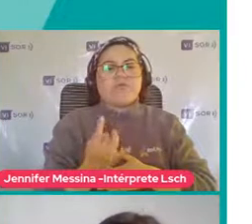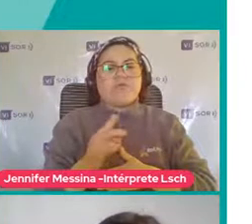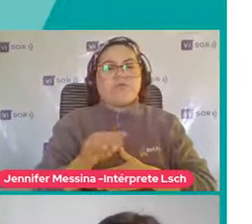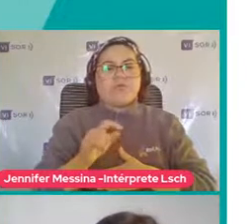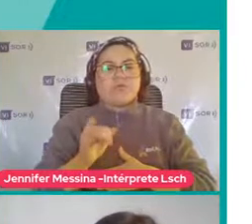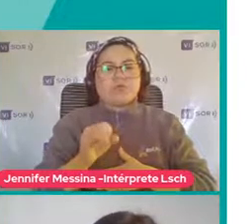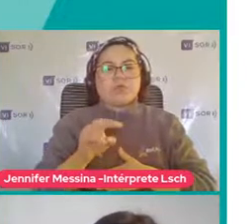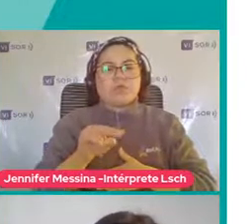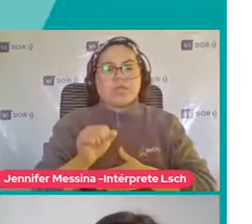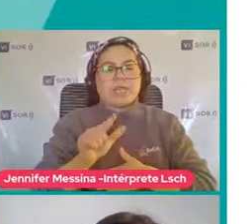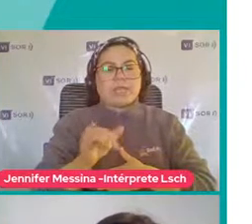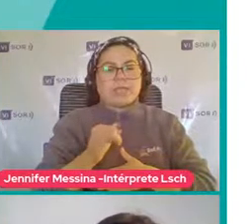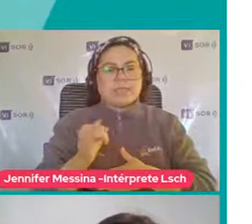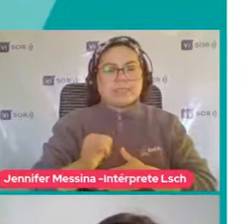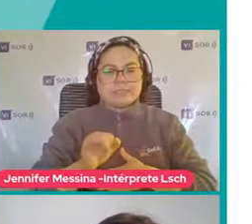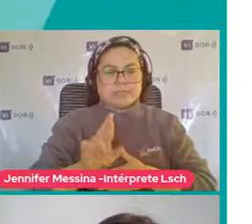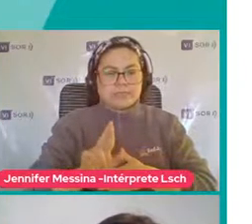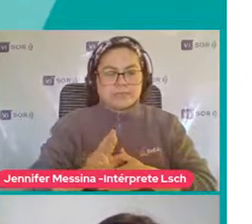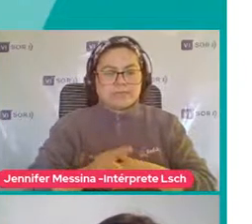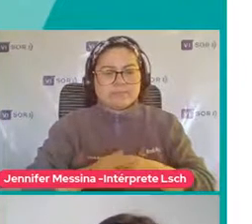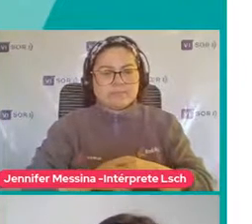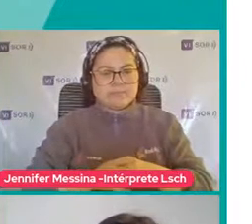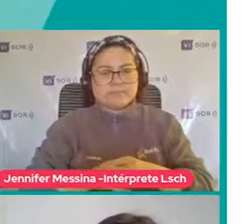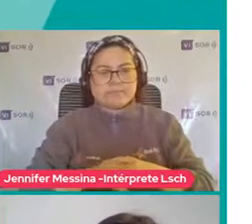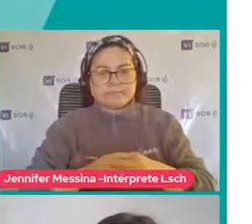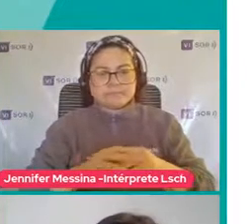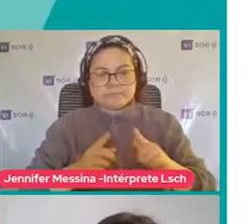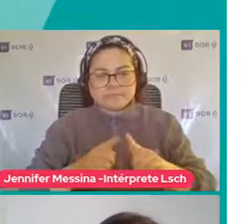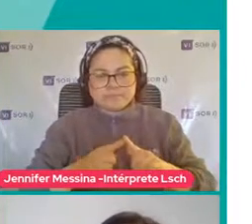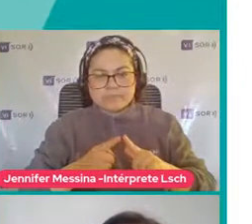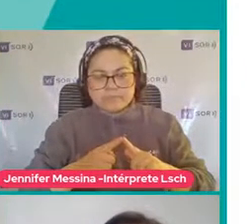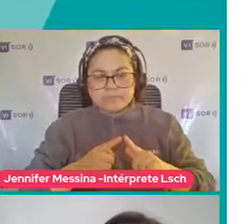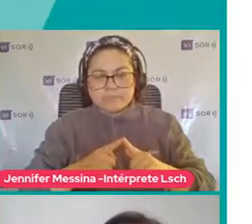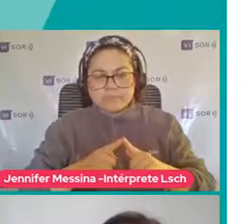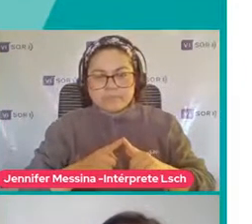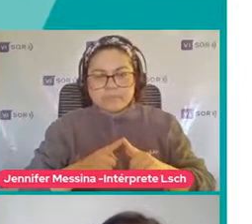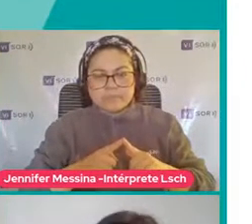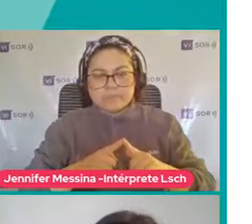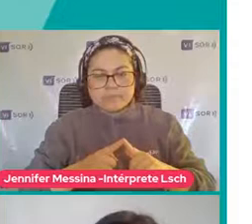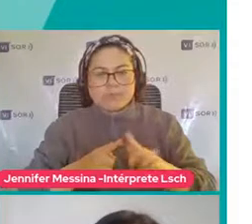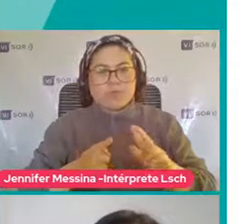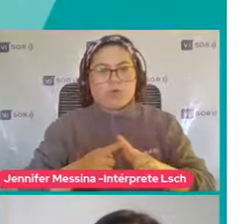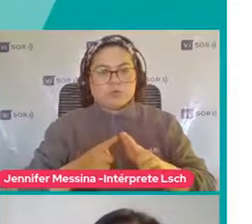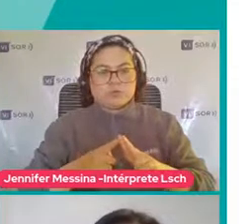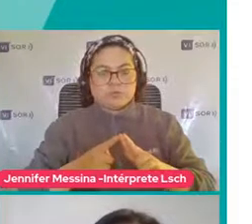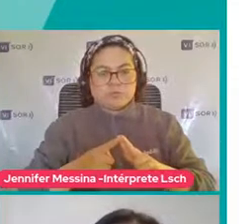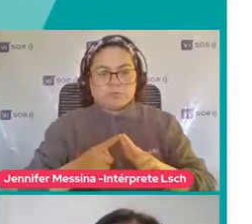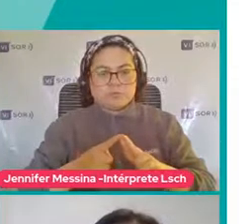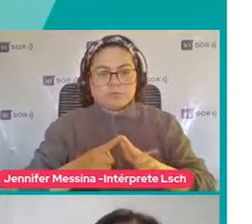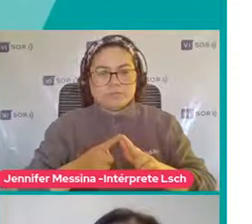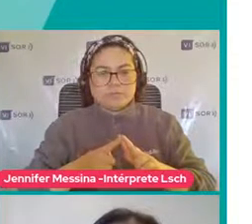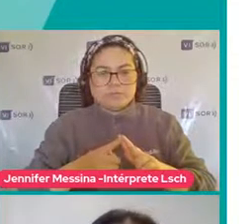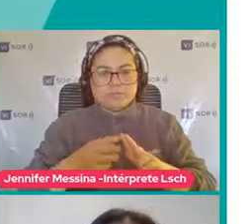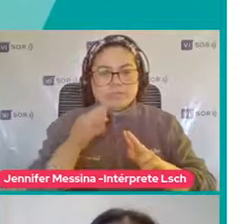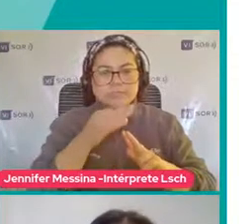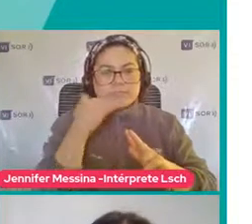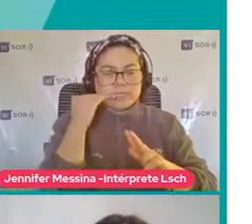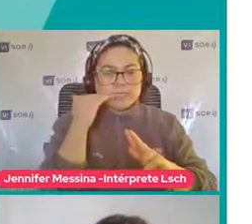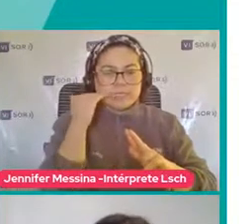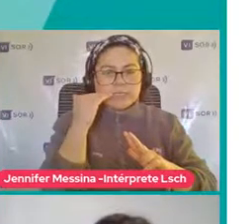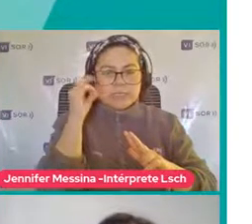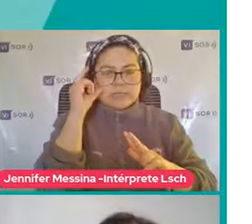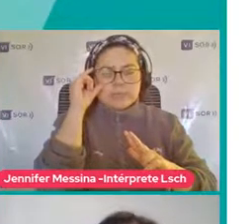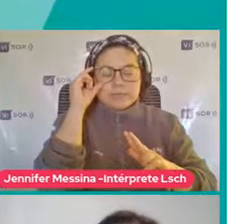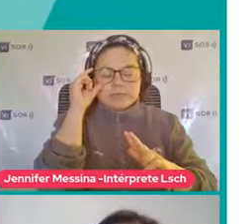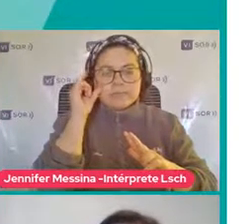estereotipados Y bueno Quedamos aquí En las preguntas En el número 8 Que el niño Muestra interés Por otros